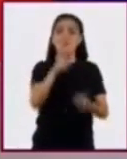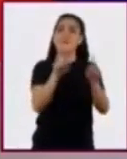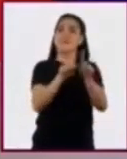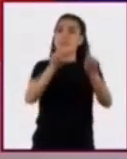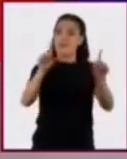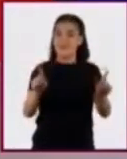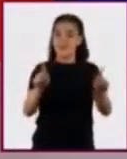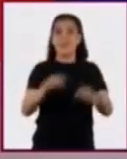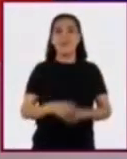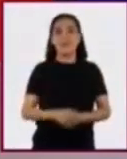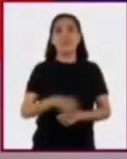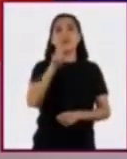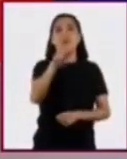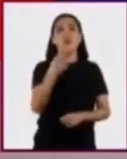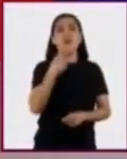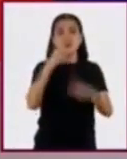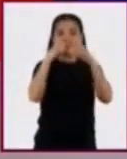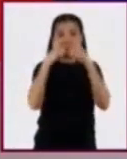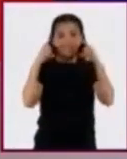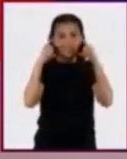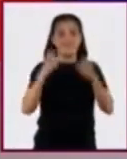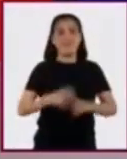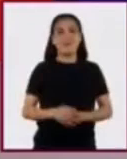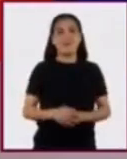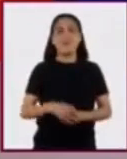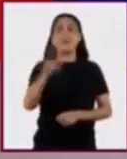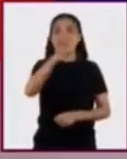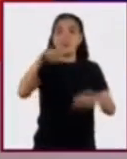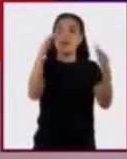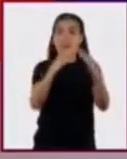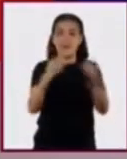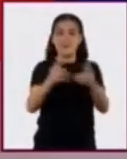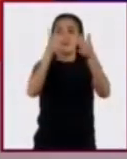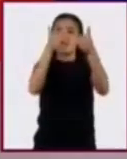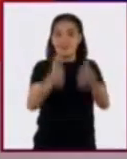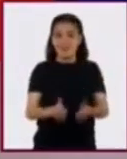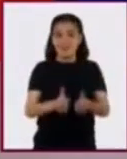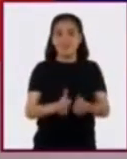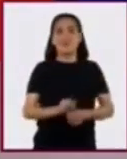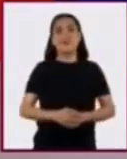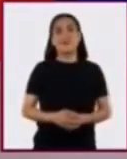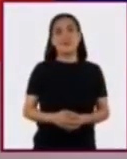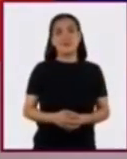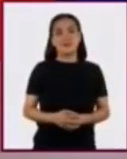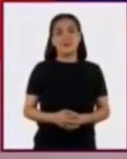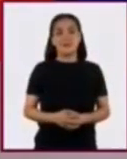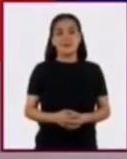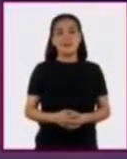distancia y utilicen cubrebocas y quédense en casa lo más que puedan.